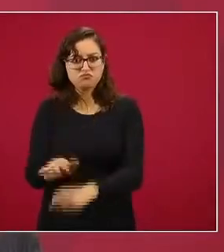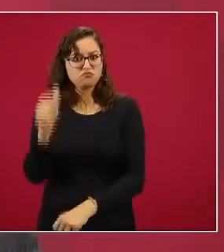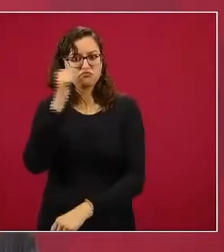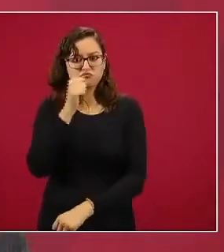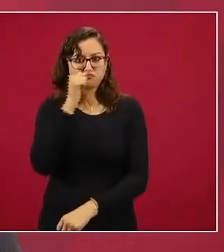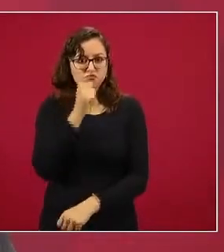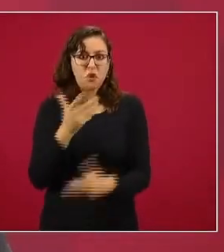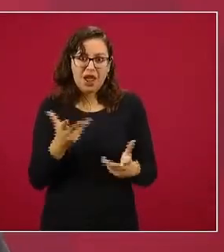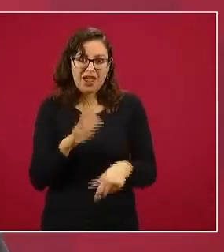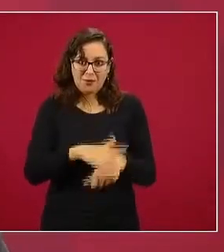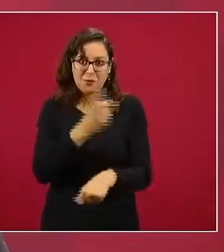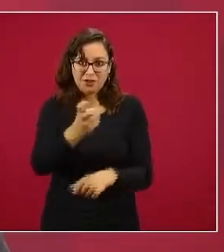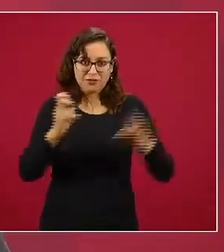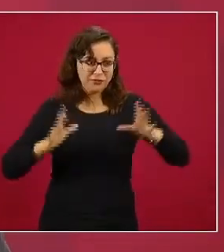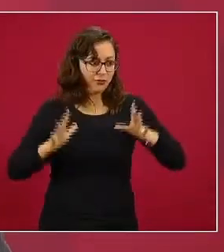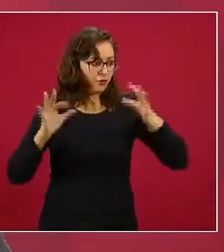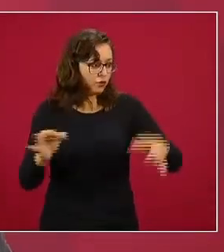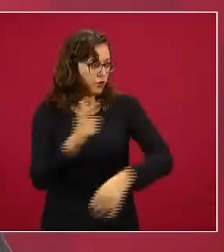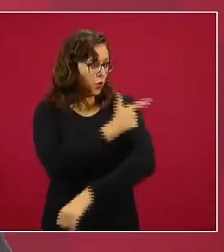es para eso.